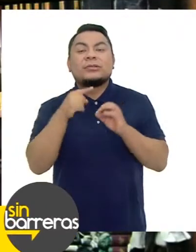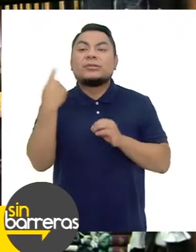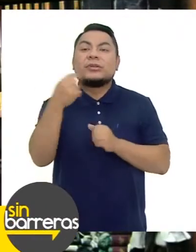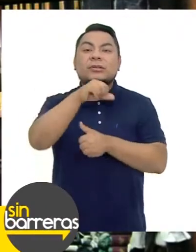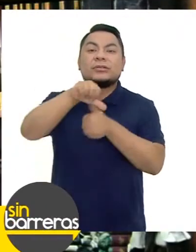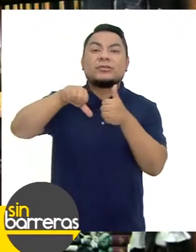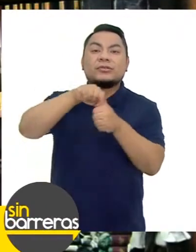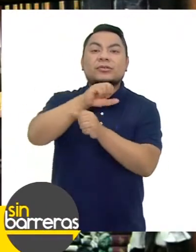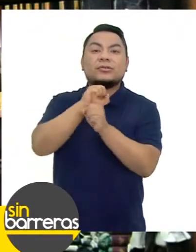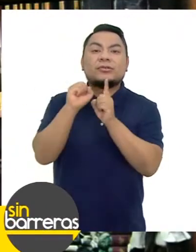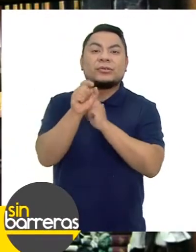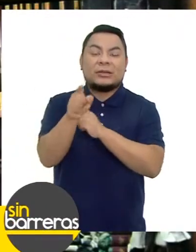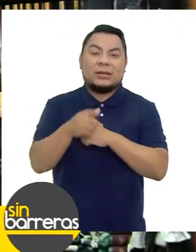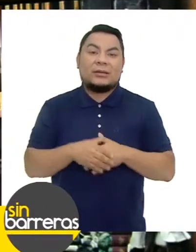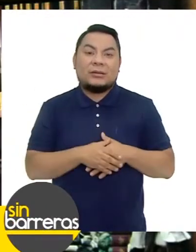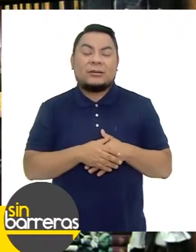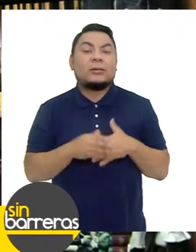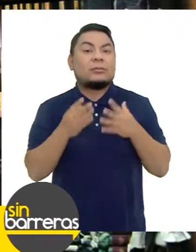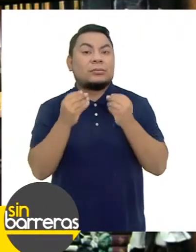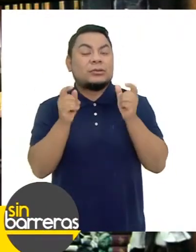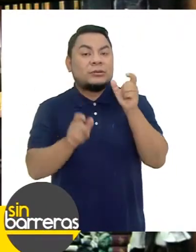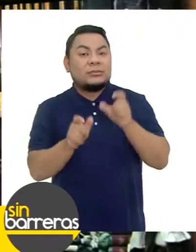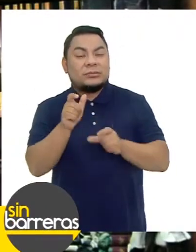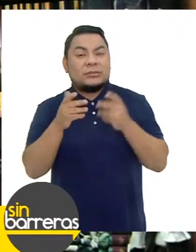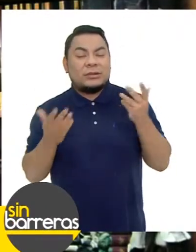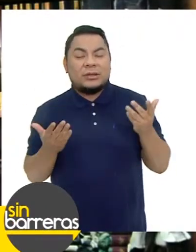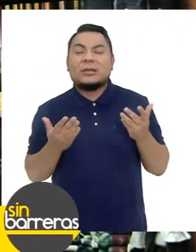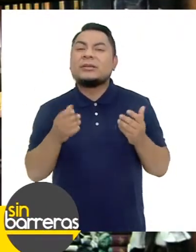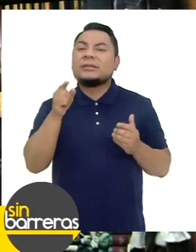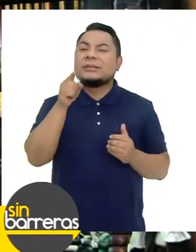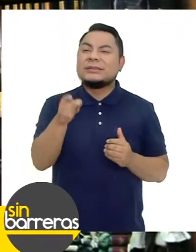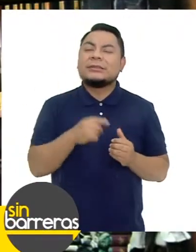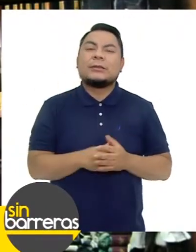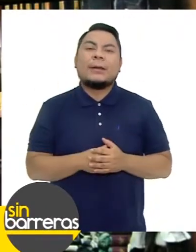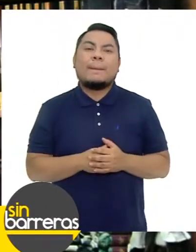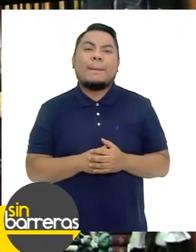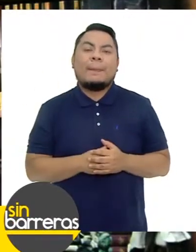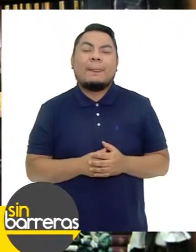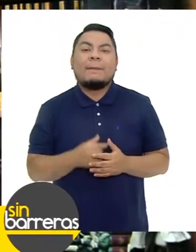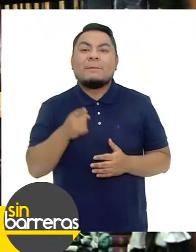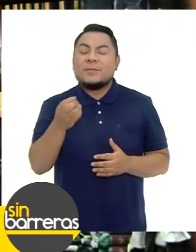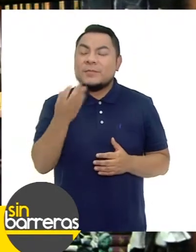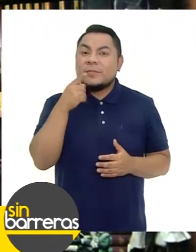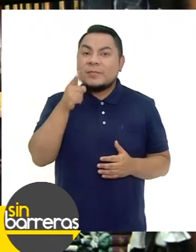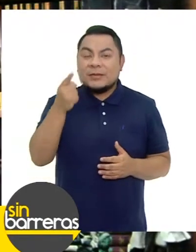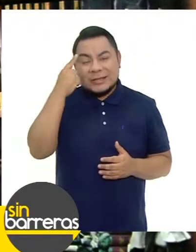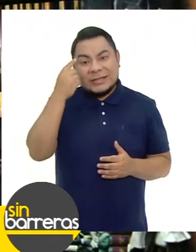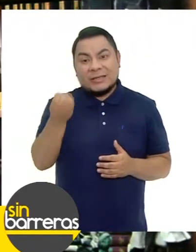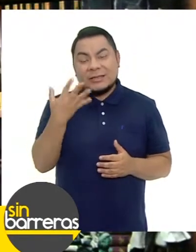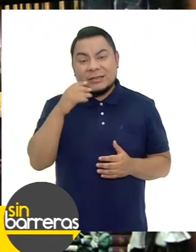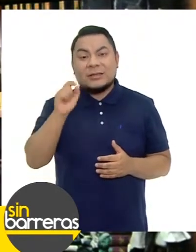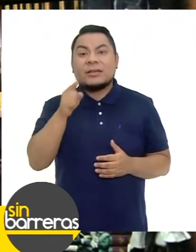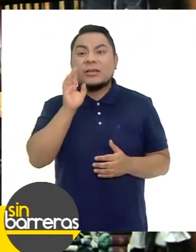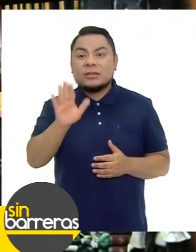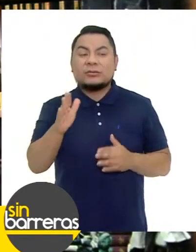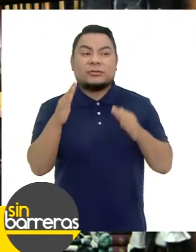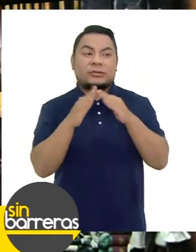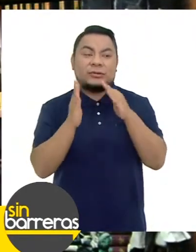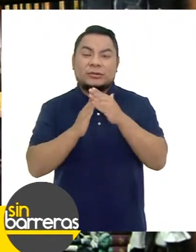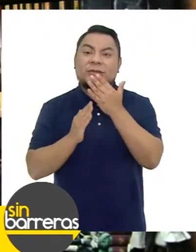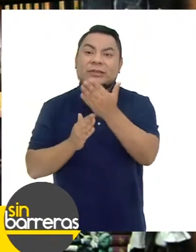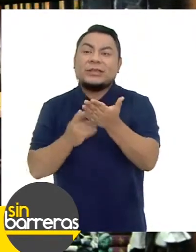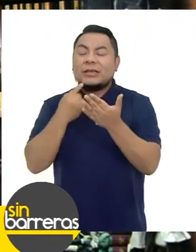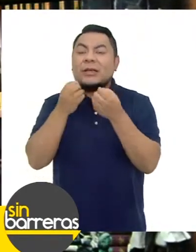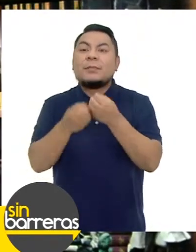social Gina Y muchas personas Al haber sido Haberse determinado Que deban estar en sus